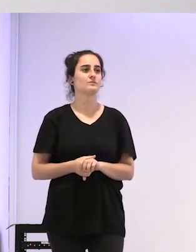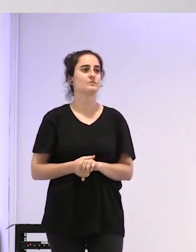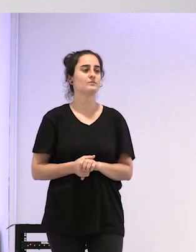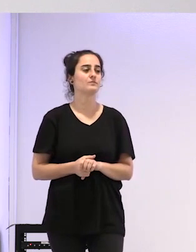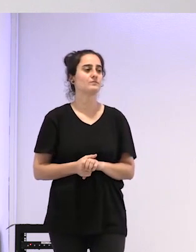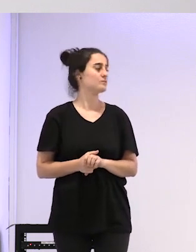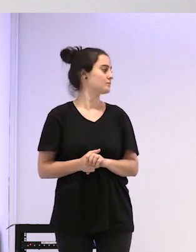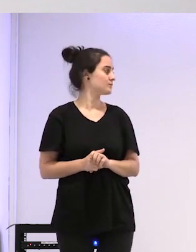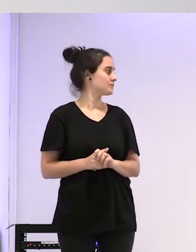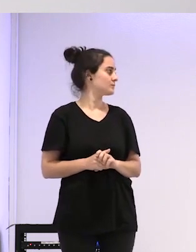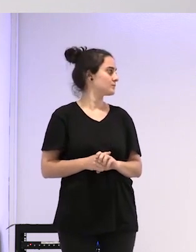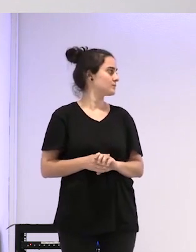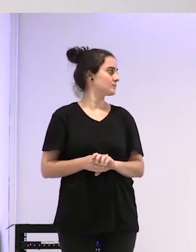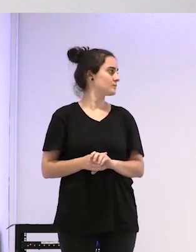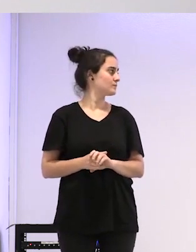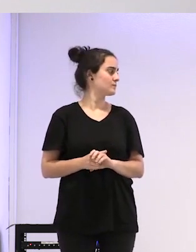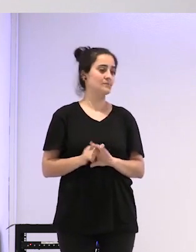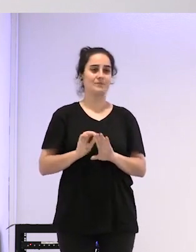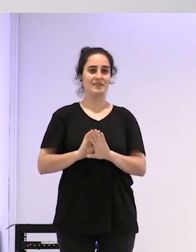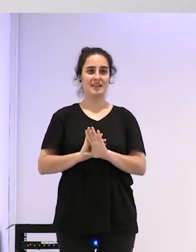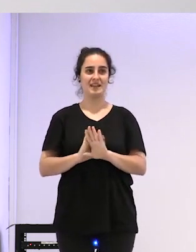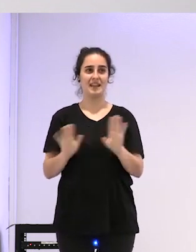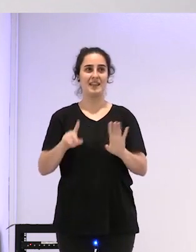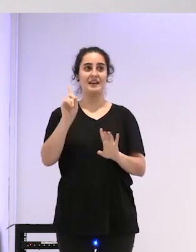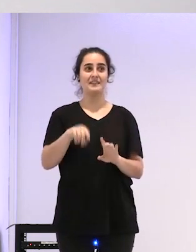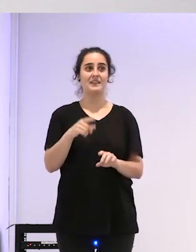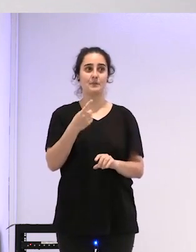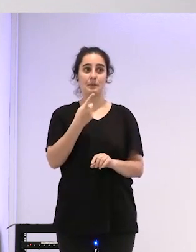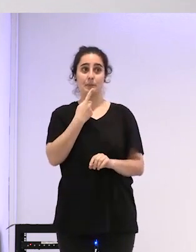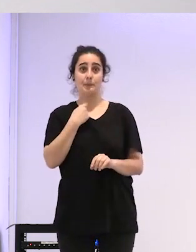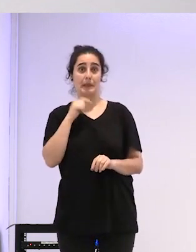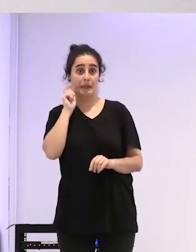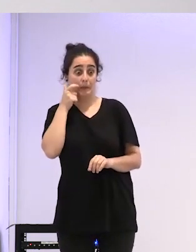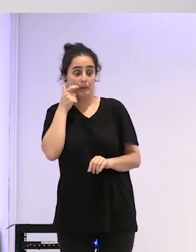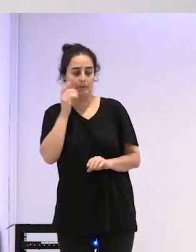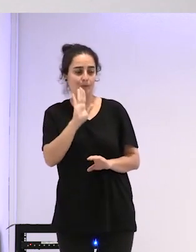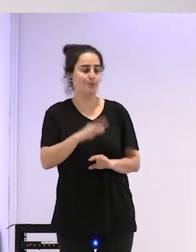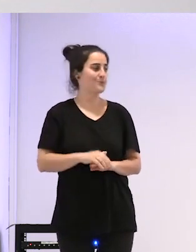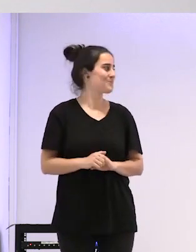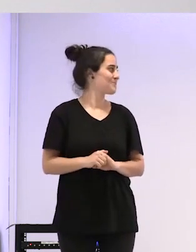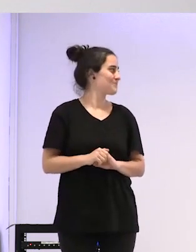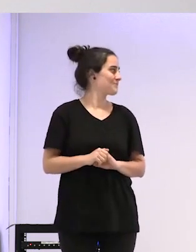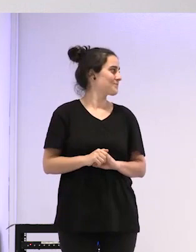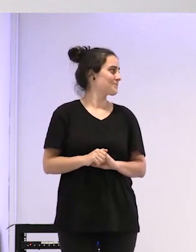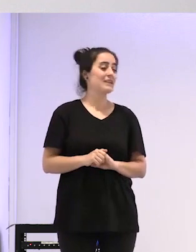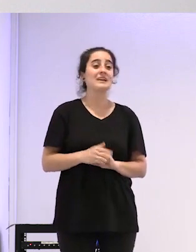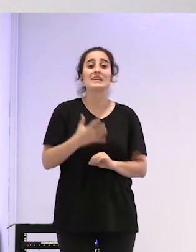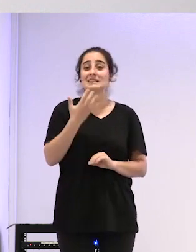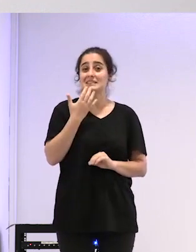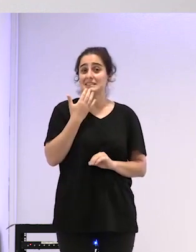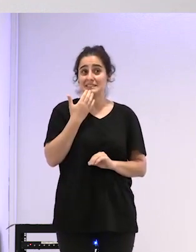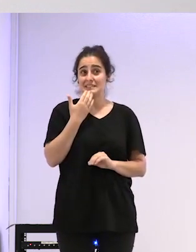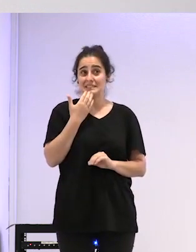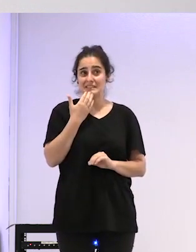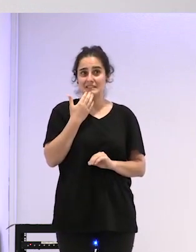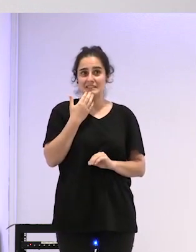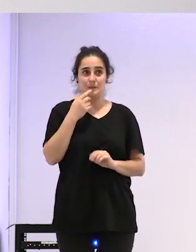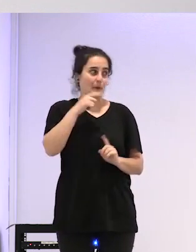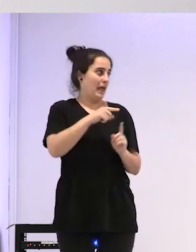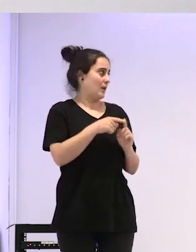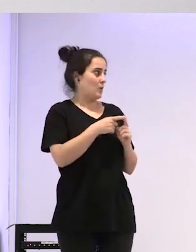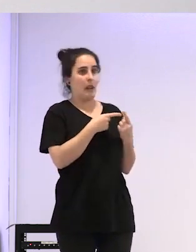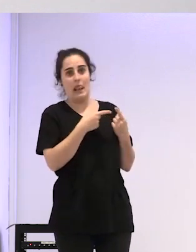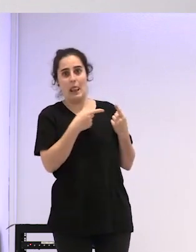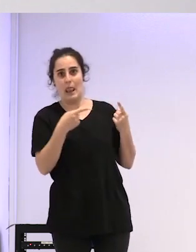y nada es que también me dicen por el pinganillo no que no si si no yo para no tenerte aquí